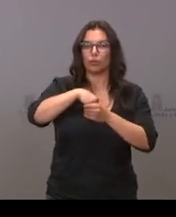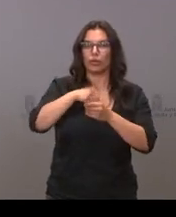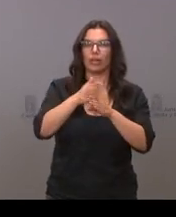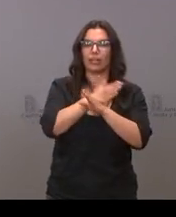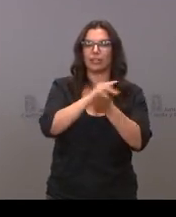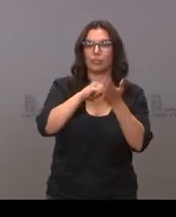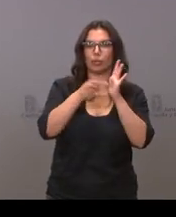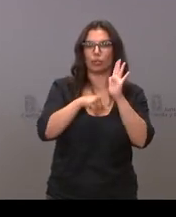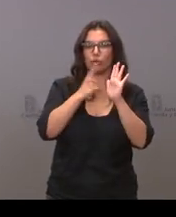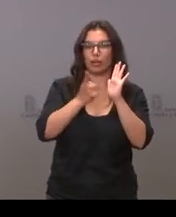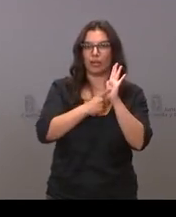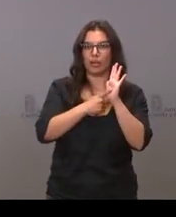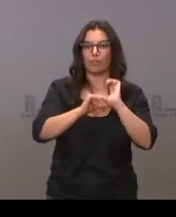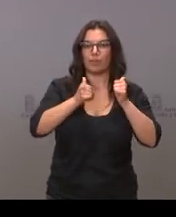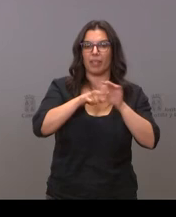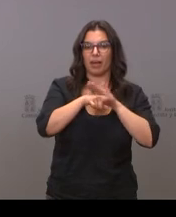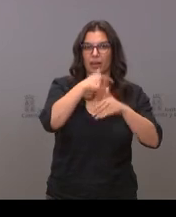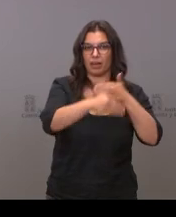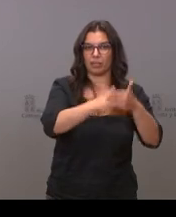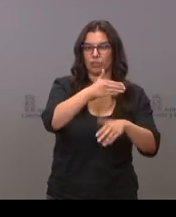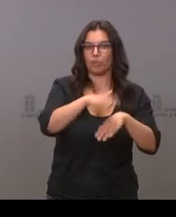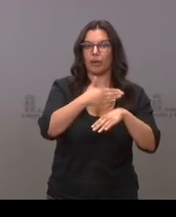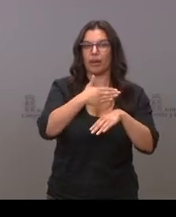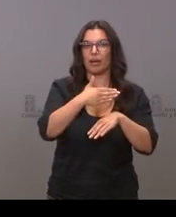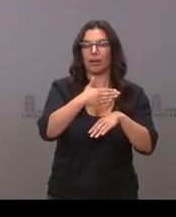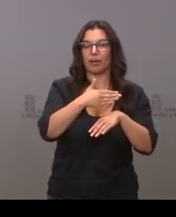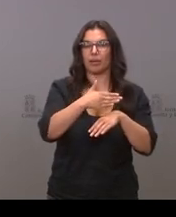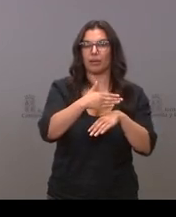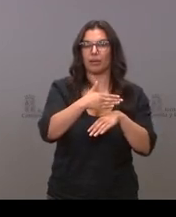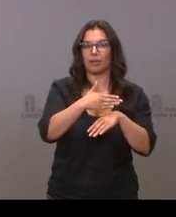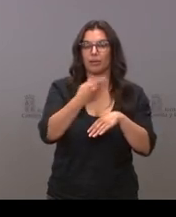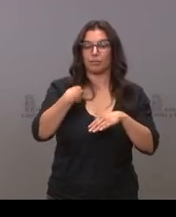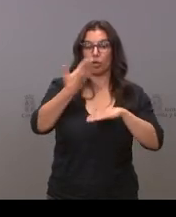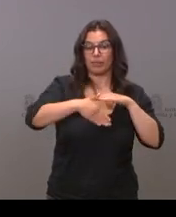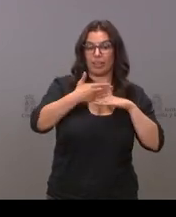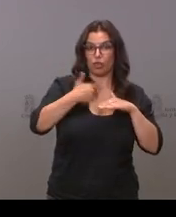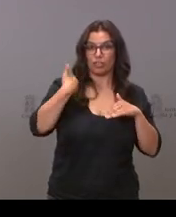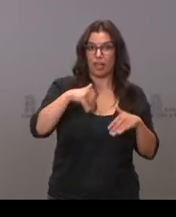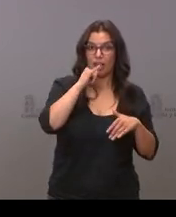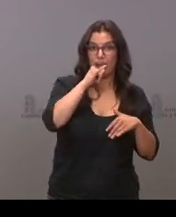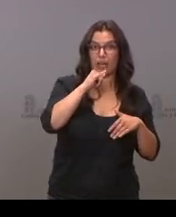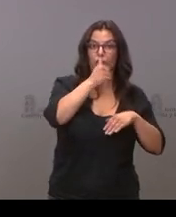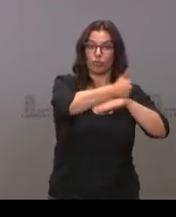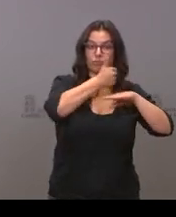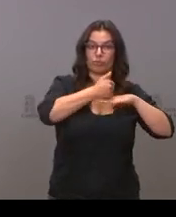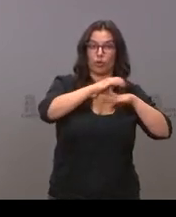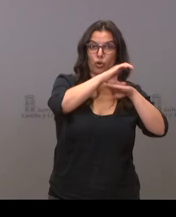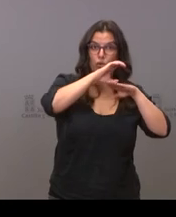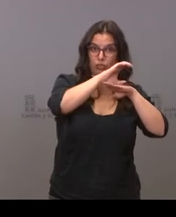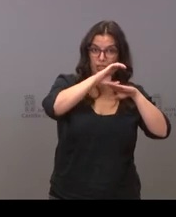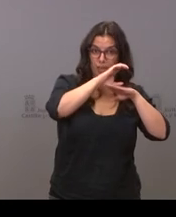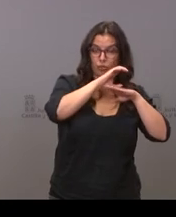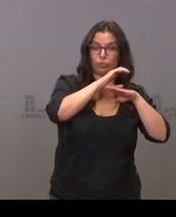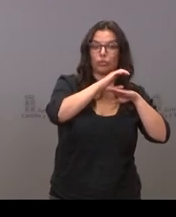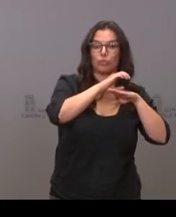ley que inicia su tramitación para igualar esa limitación de los altos cargos a la que ya tenían